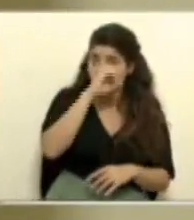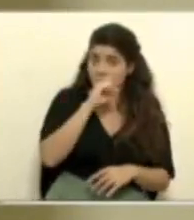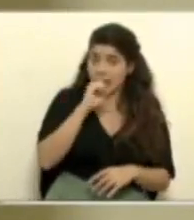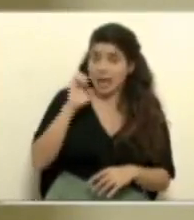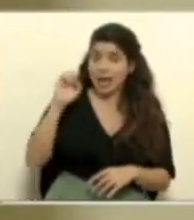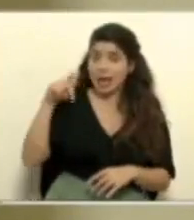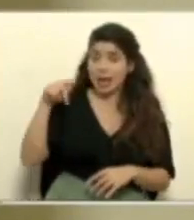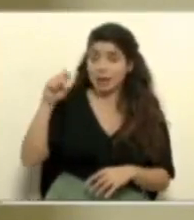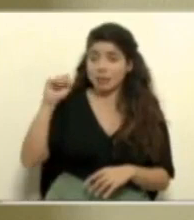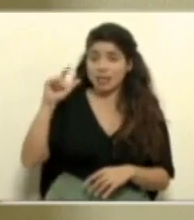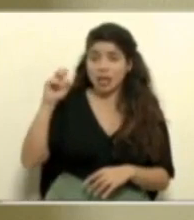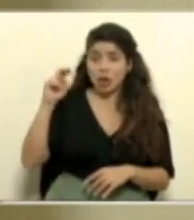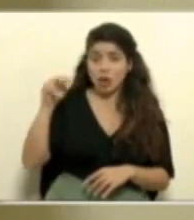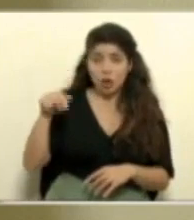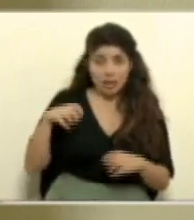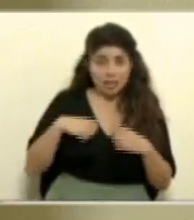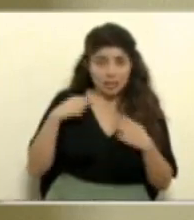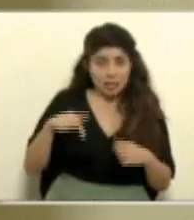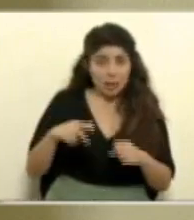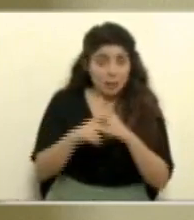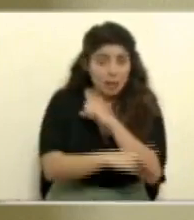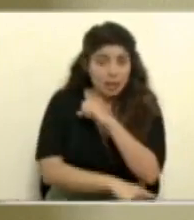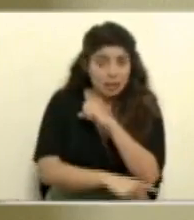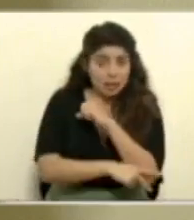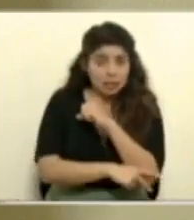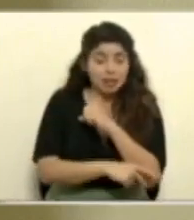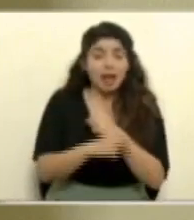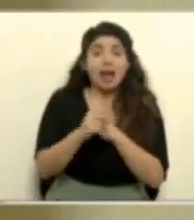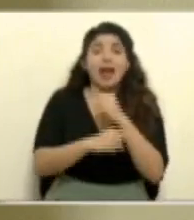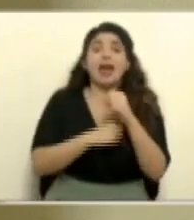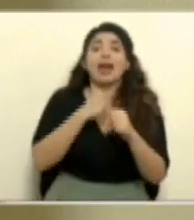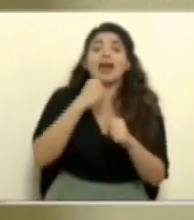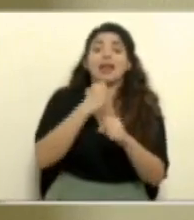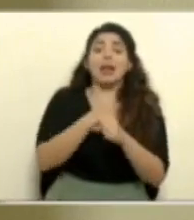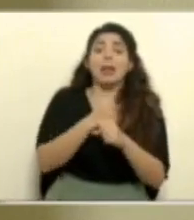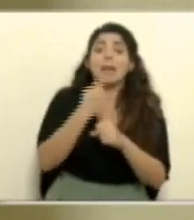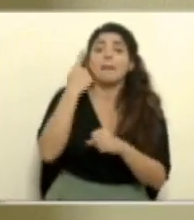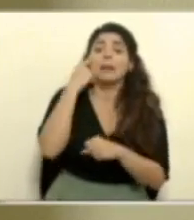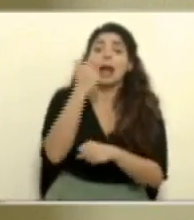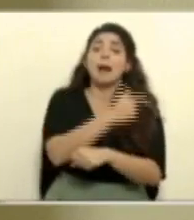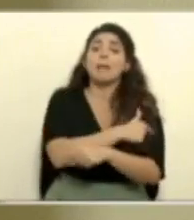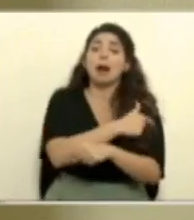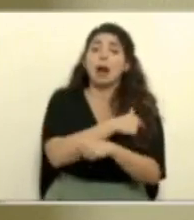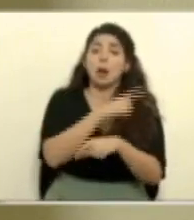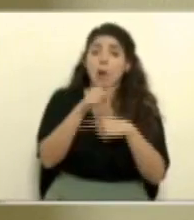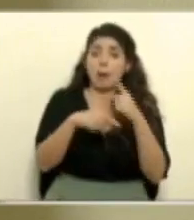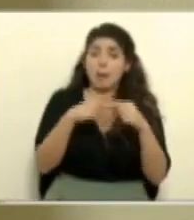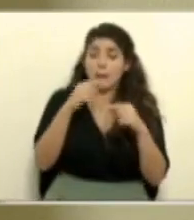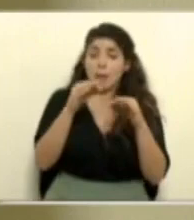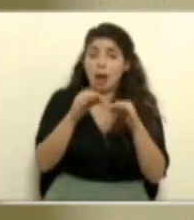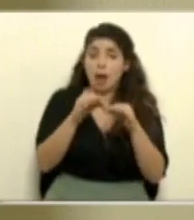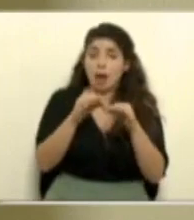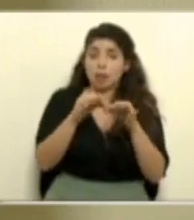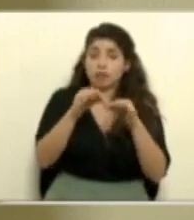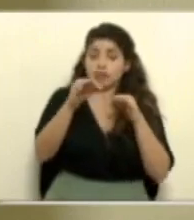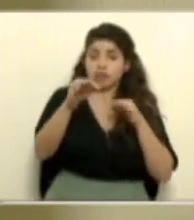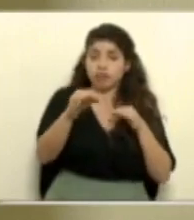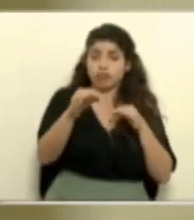epsilon en el país se va a disminuir el rango de edad para acceder a la vacuna en el grupo 5